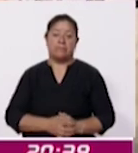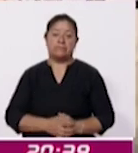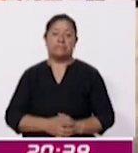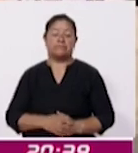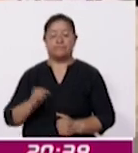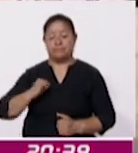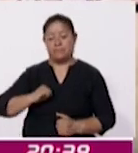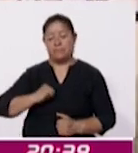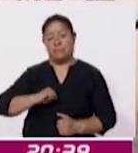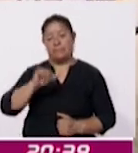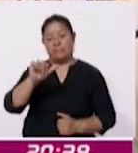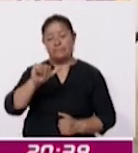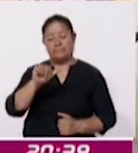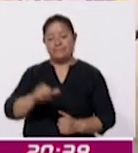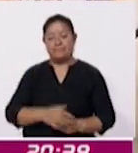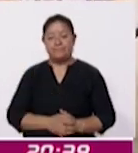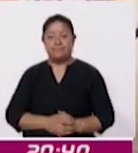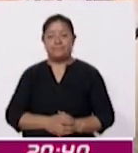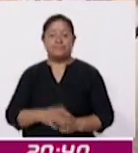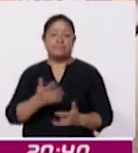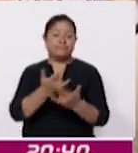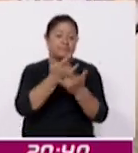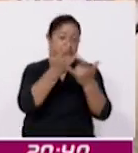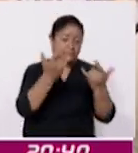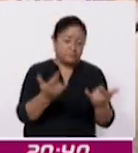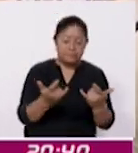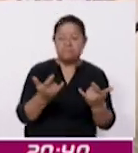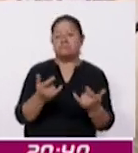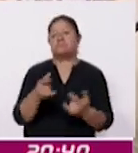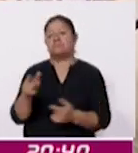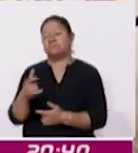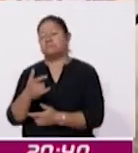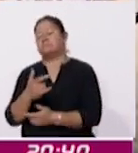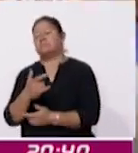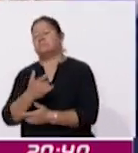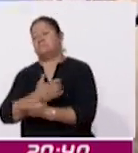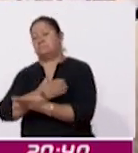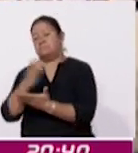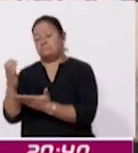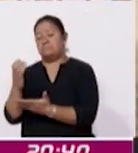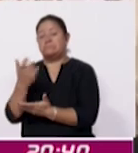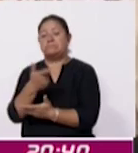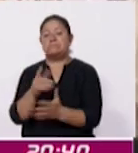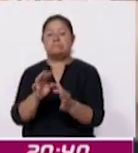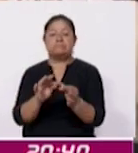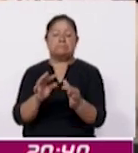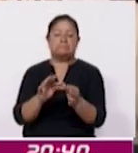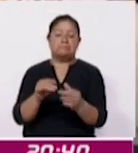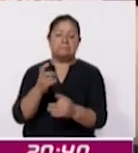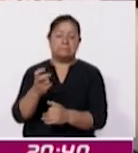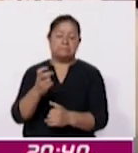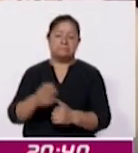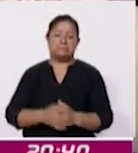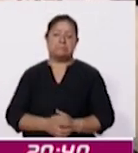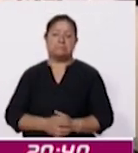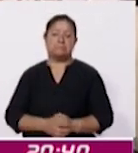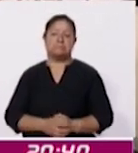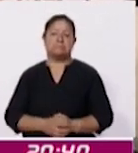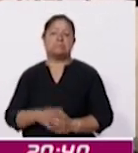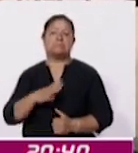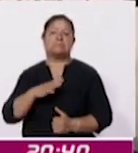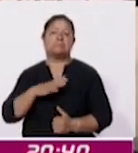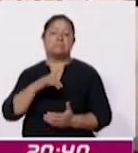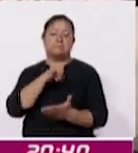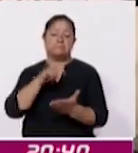XVI entre historia y leyenda se habla ahí de ser el lugar